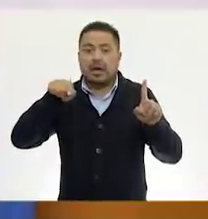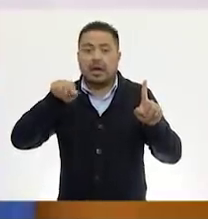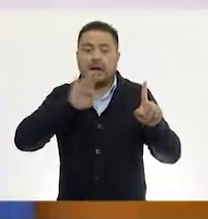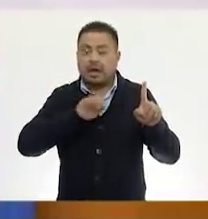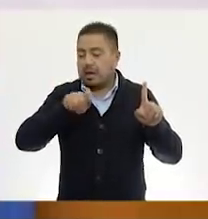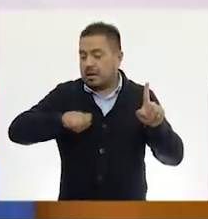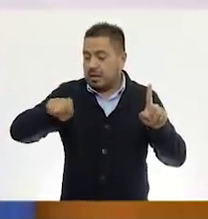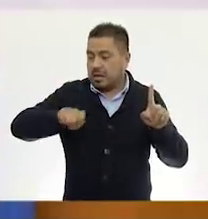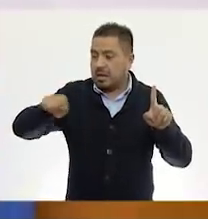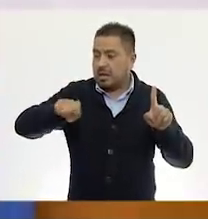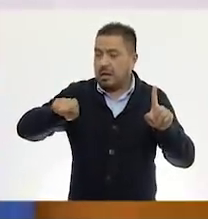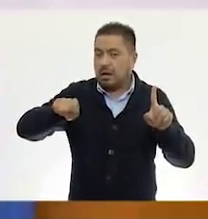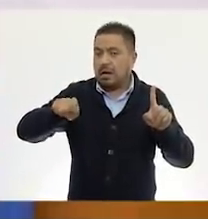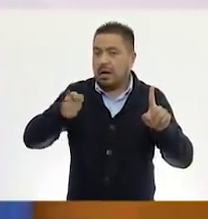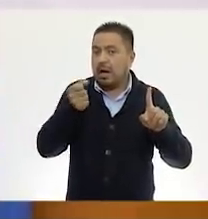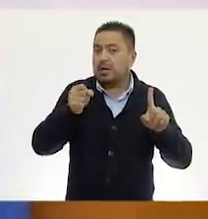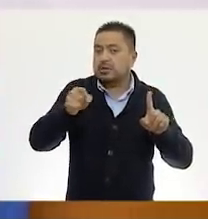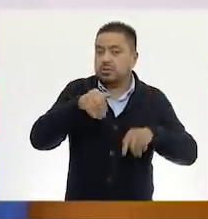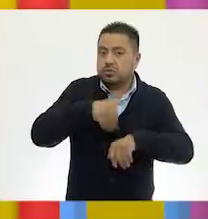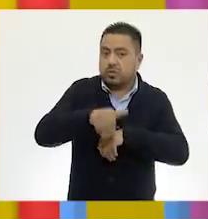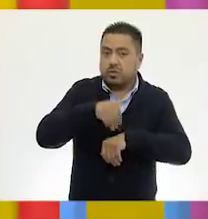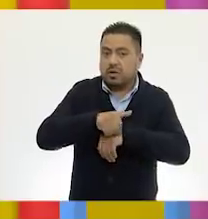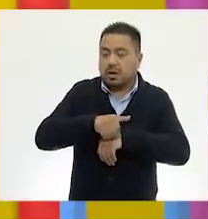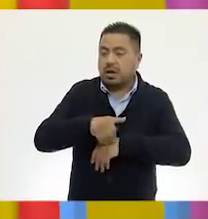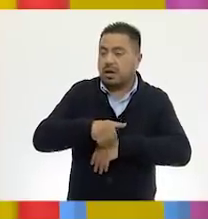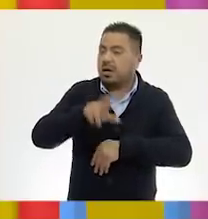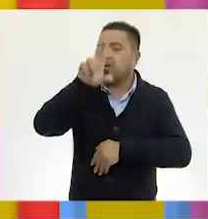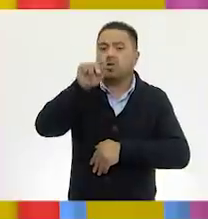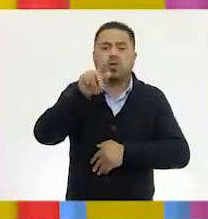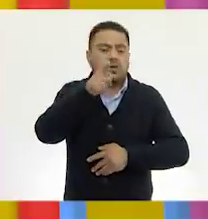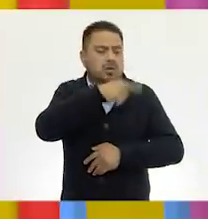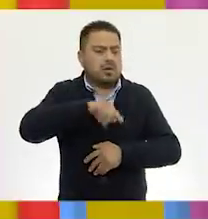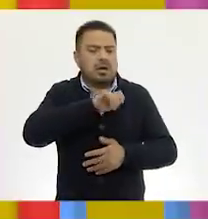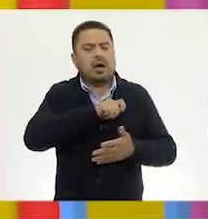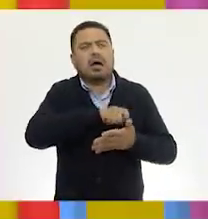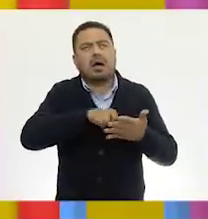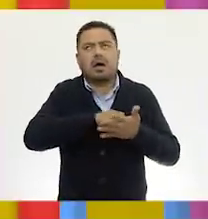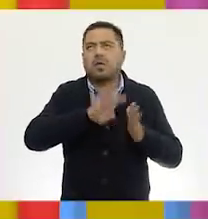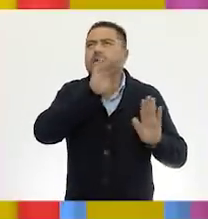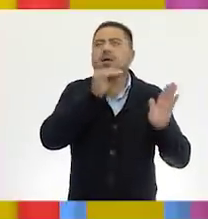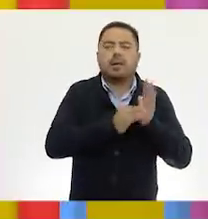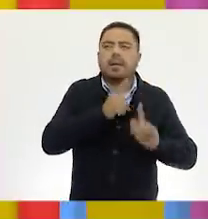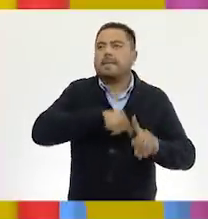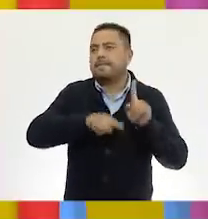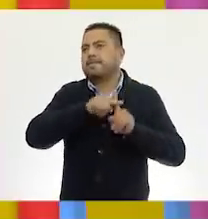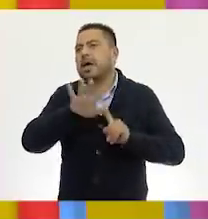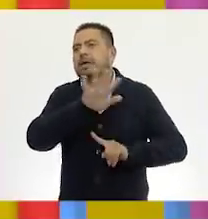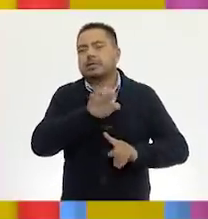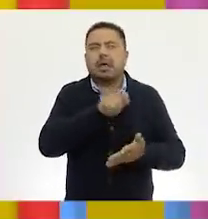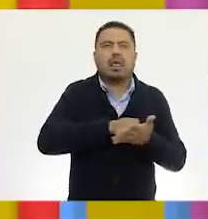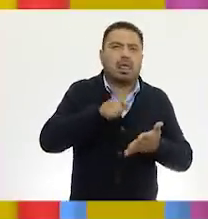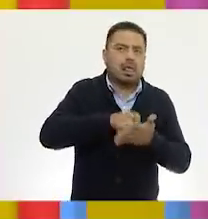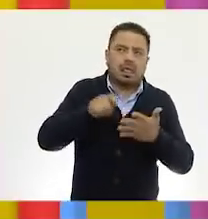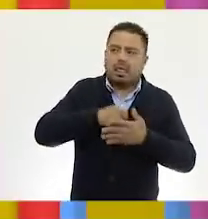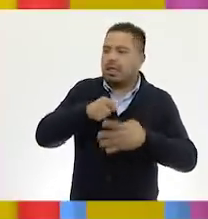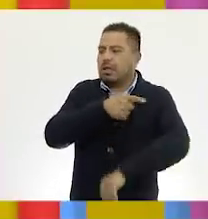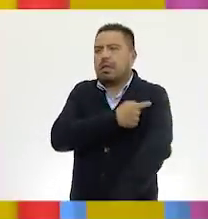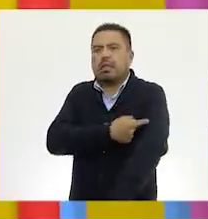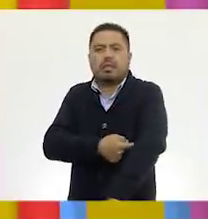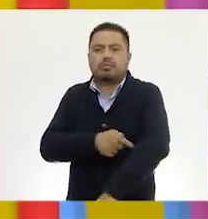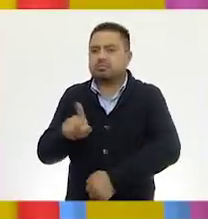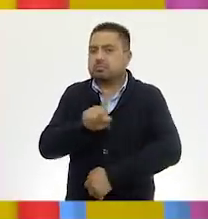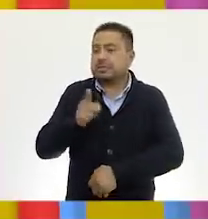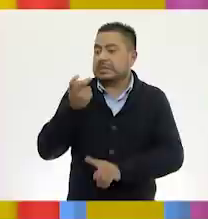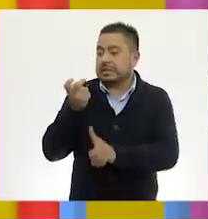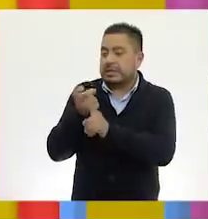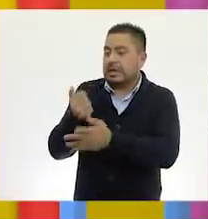estuviéramos uniendo ese número. Sí, no es que lo escribamos 4,000 más 500 más 30. Exacto. Así escrito, ¿no? Pero esto nos ayuda